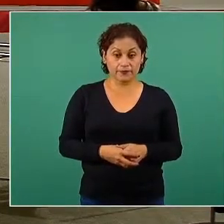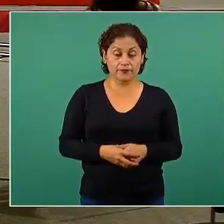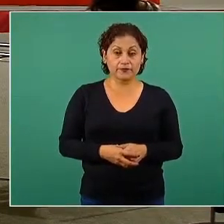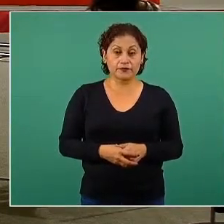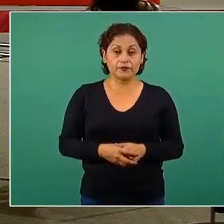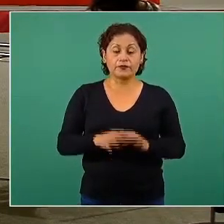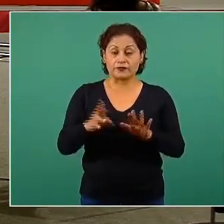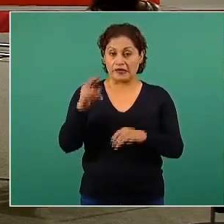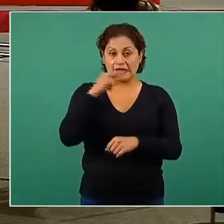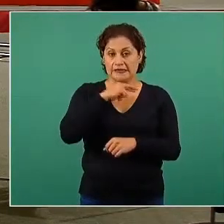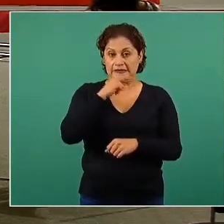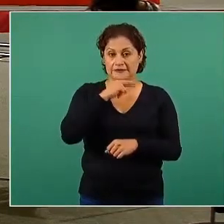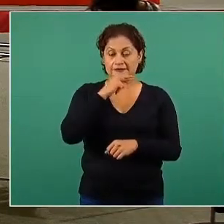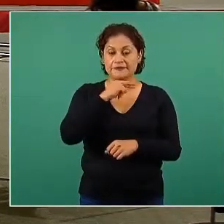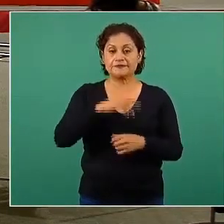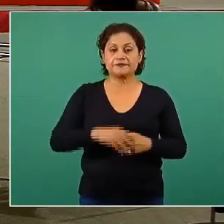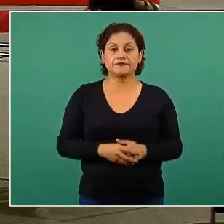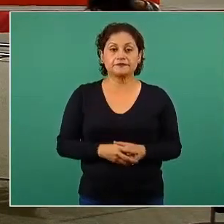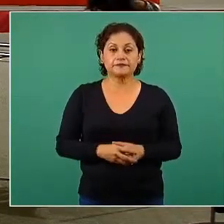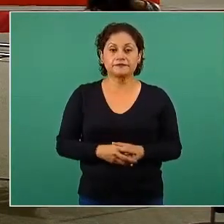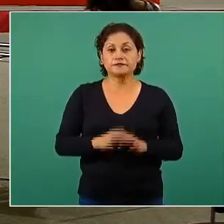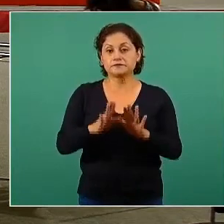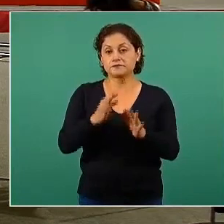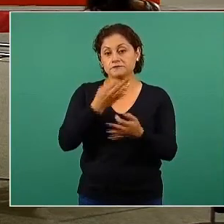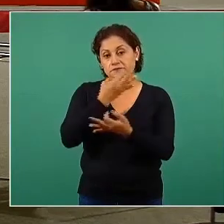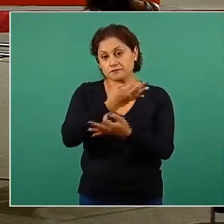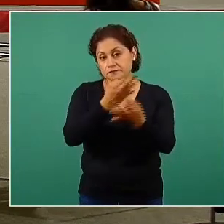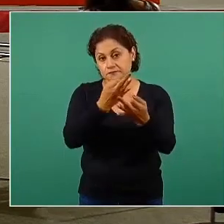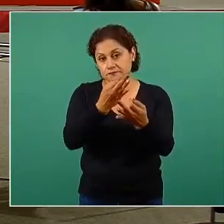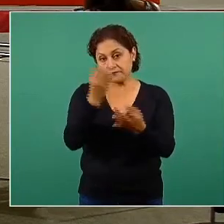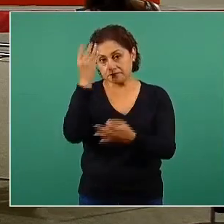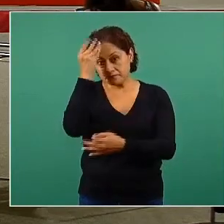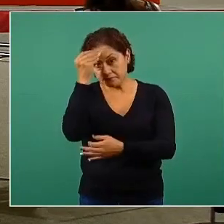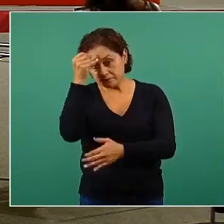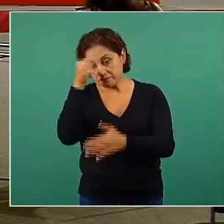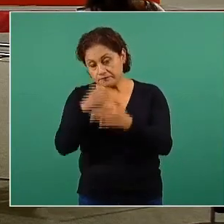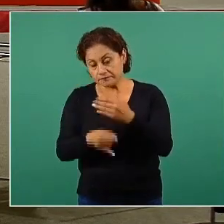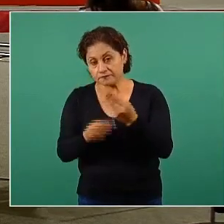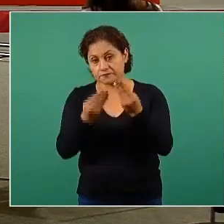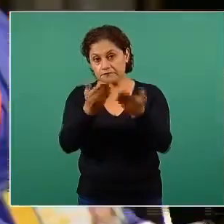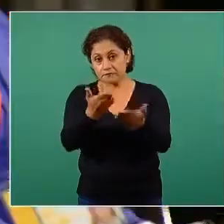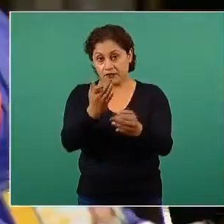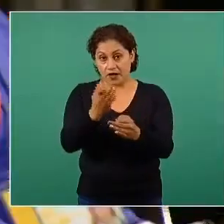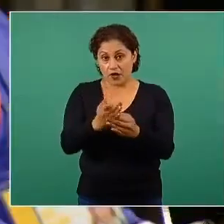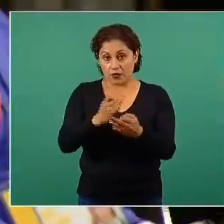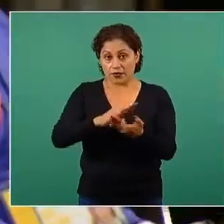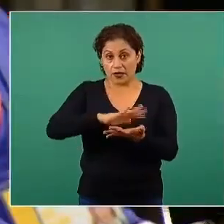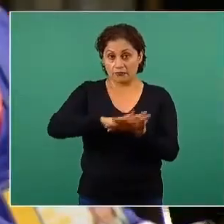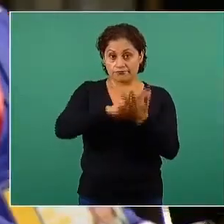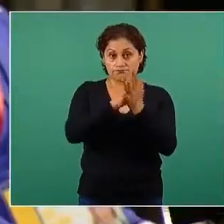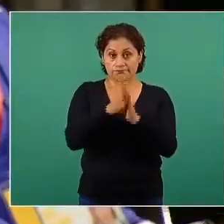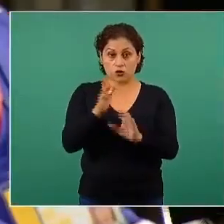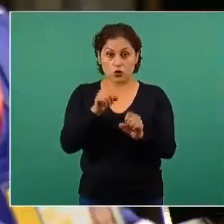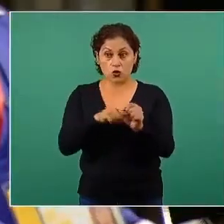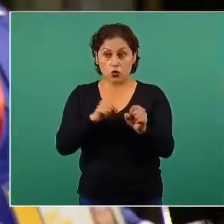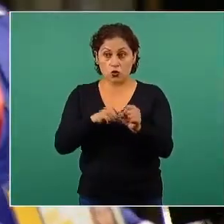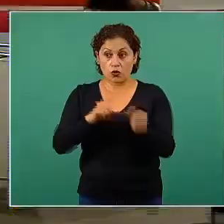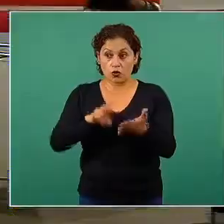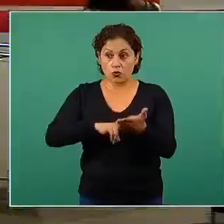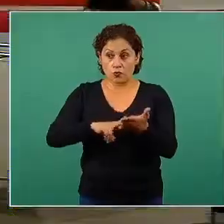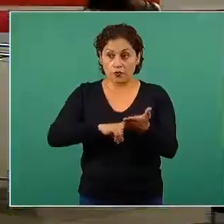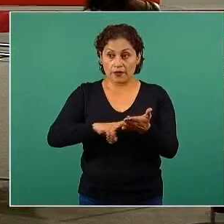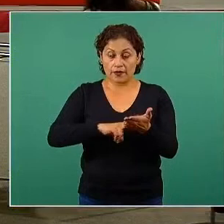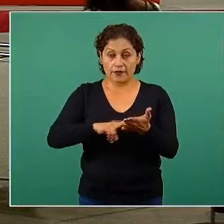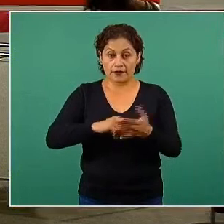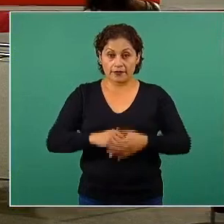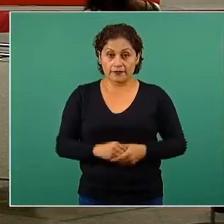Rápidamente, un mensaje, una reflexión. Estamos pasando a semáforo verde, pero hoy estamos viendo que ya